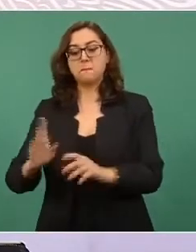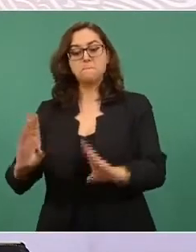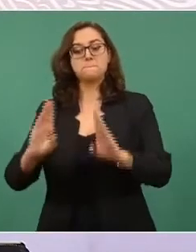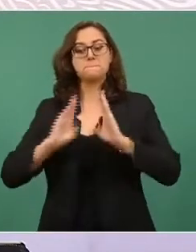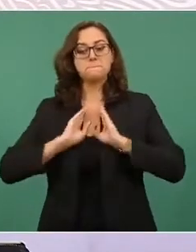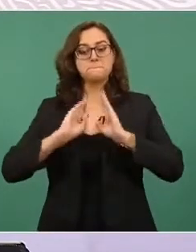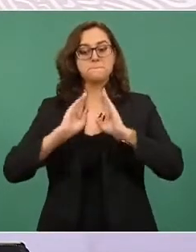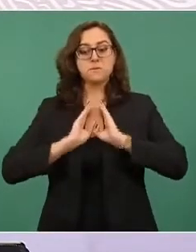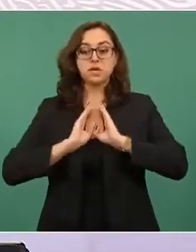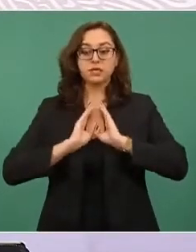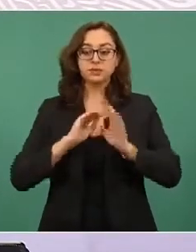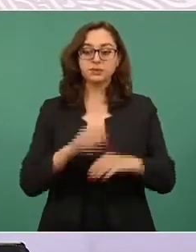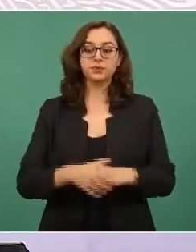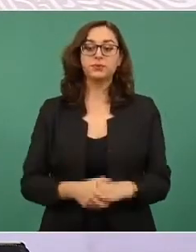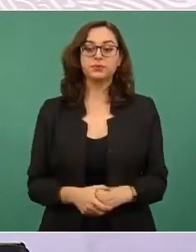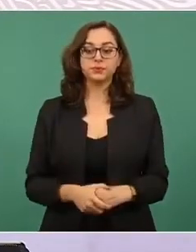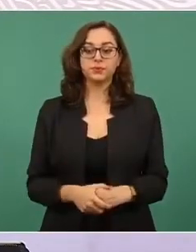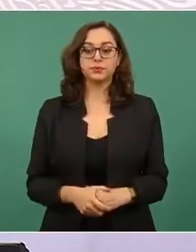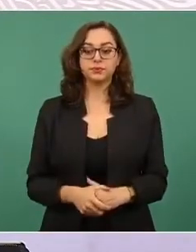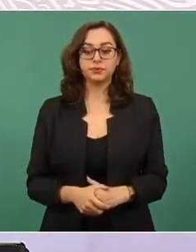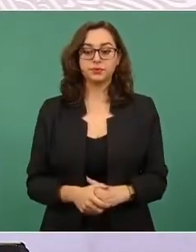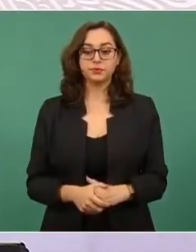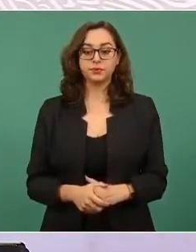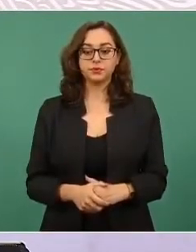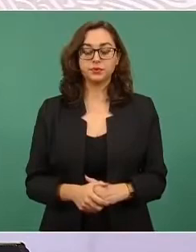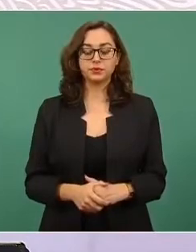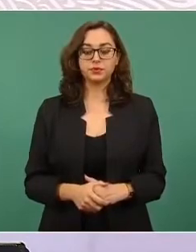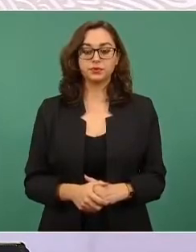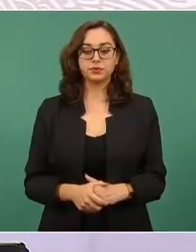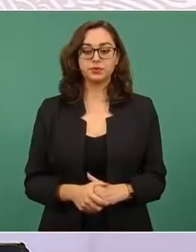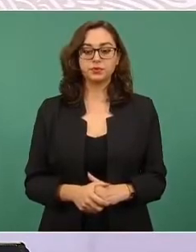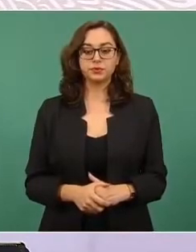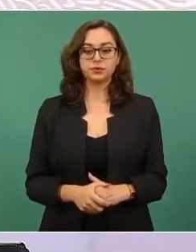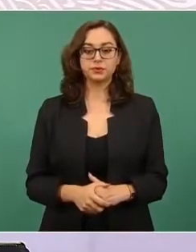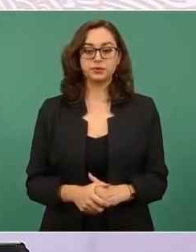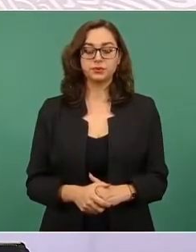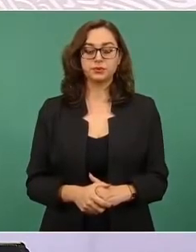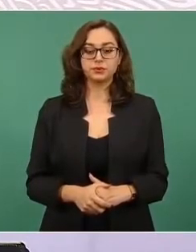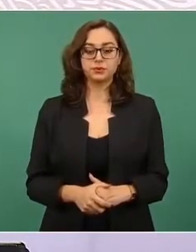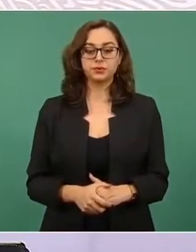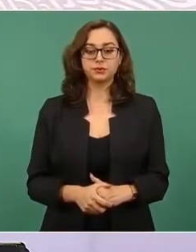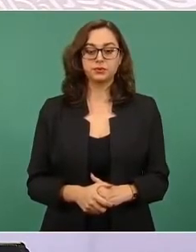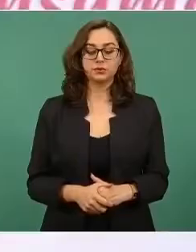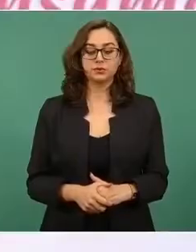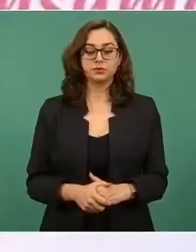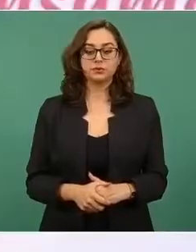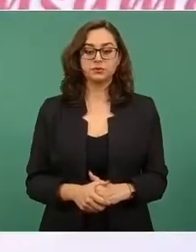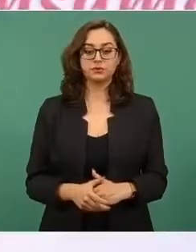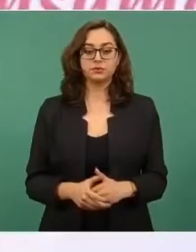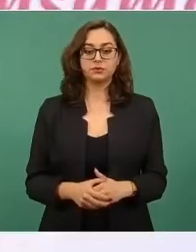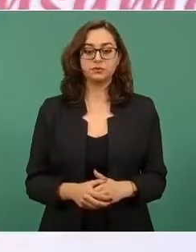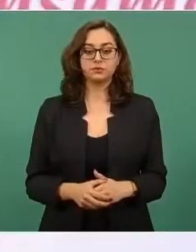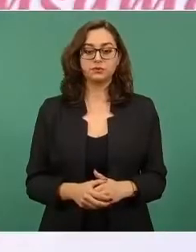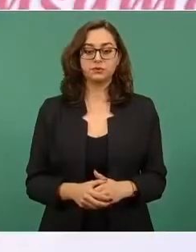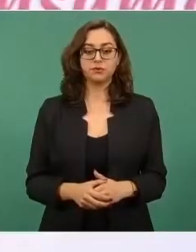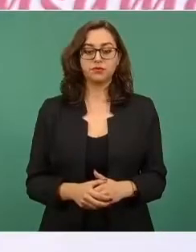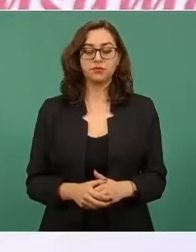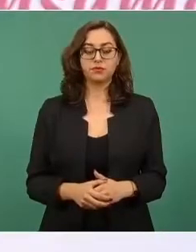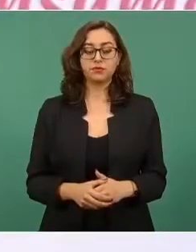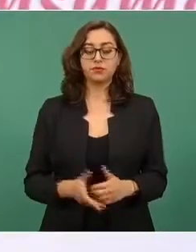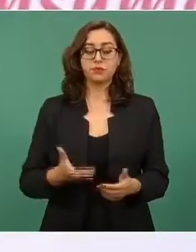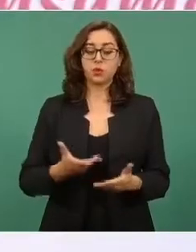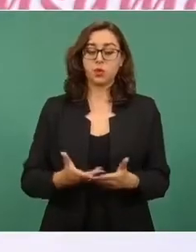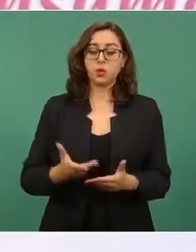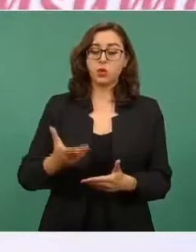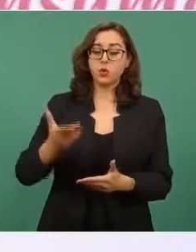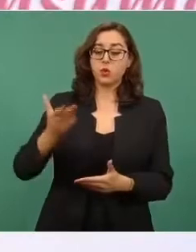Aún cuando la entrada del ejército trigarante a la Ciudad de